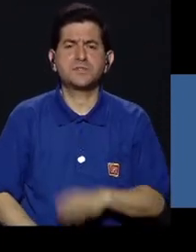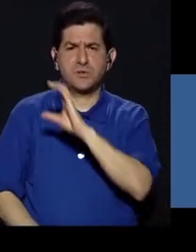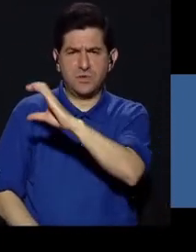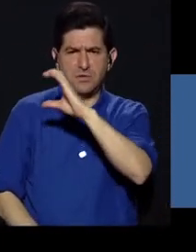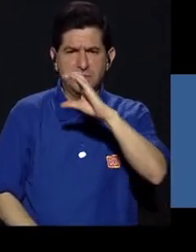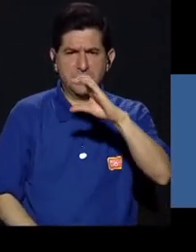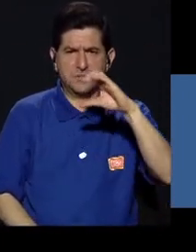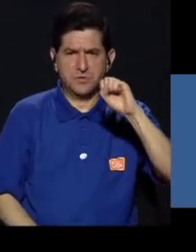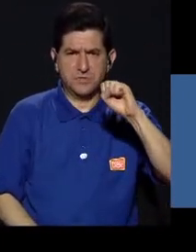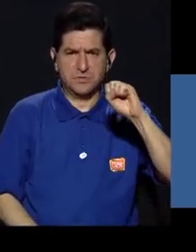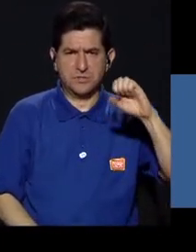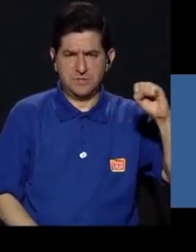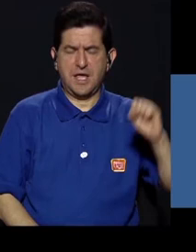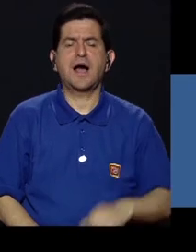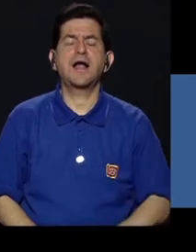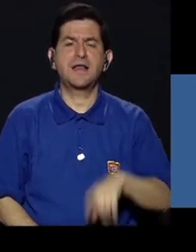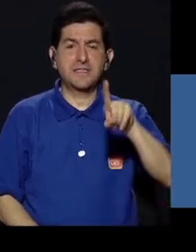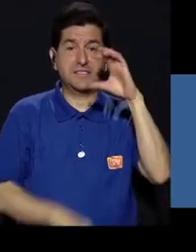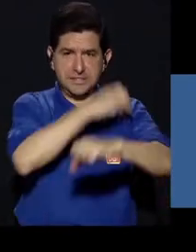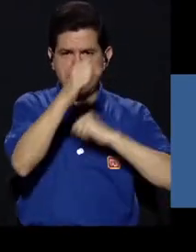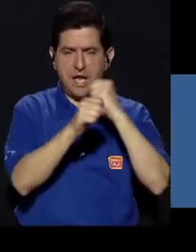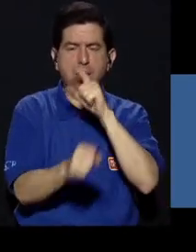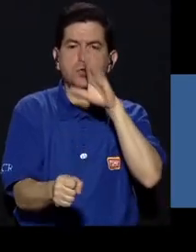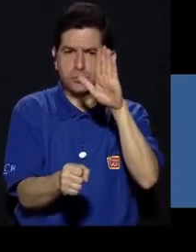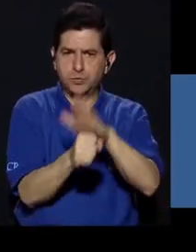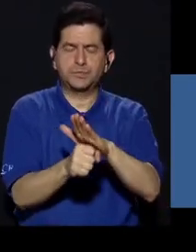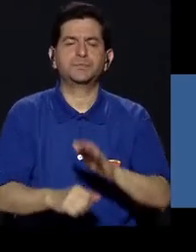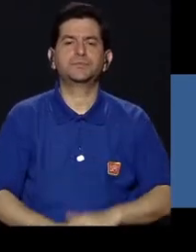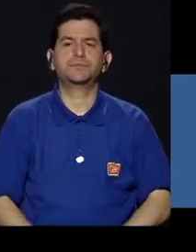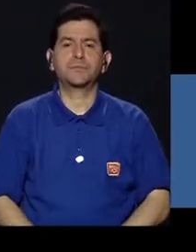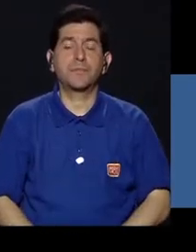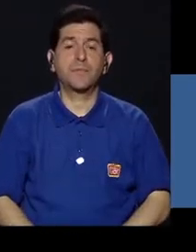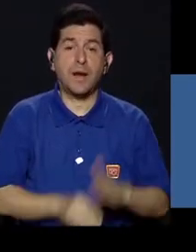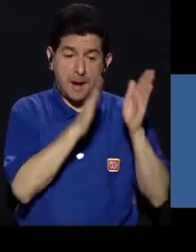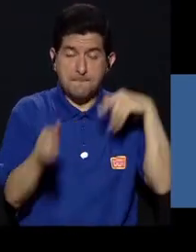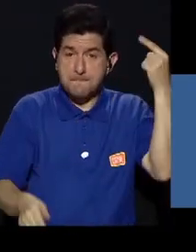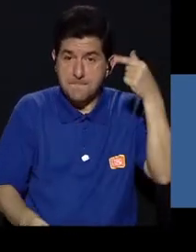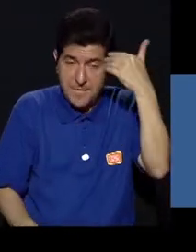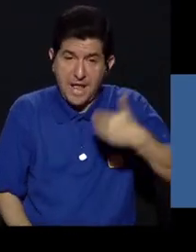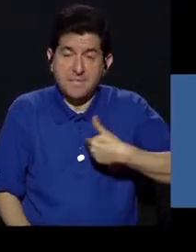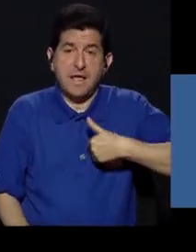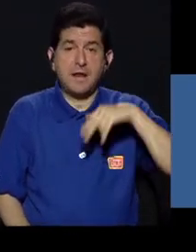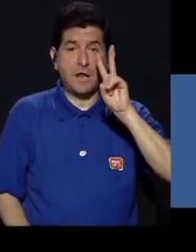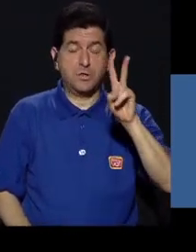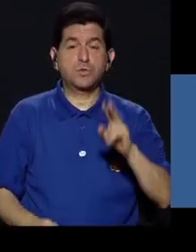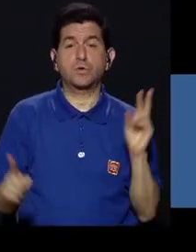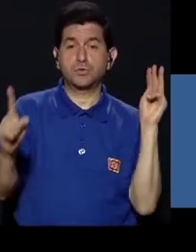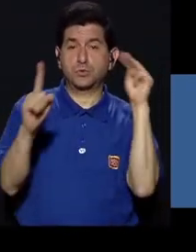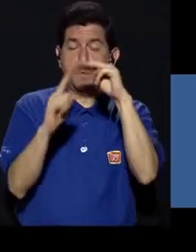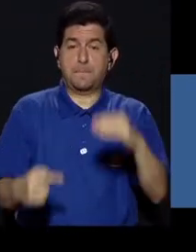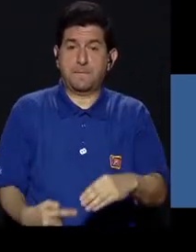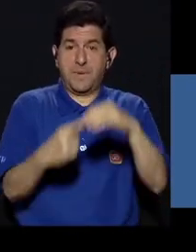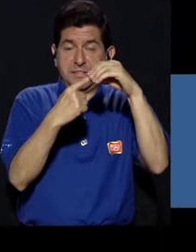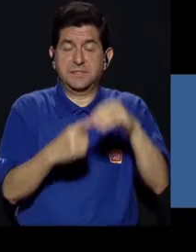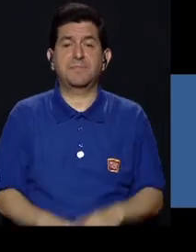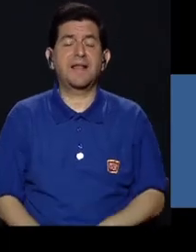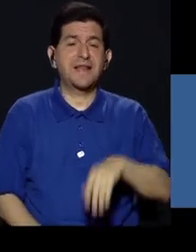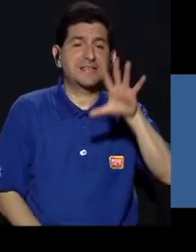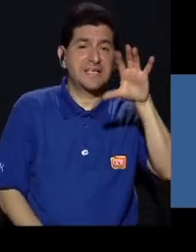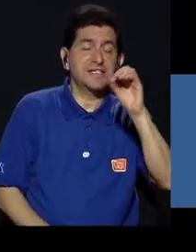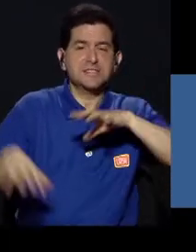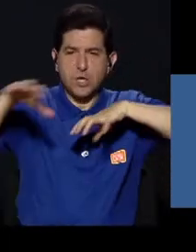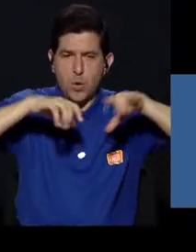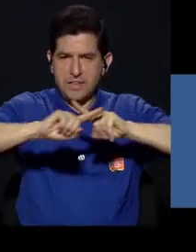caja costarricense del Seguro Social Centenaria. El plan de gobierno tiene dos metas principales y cerca de